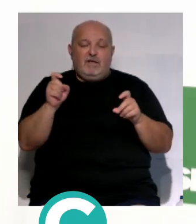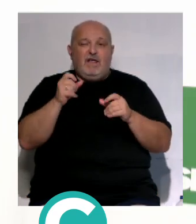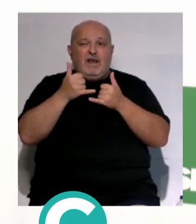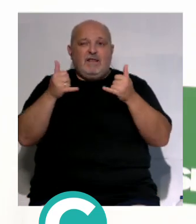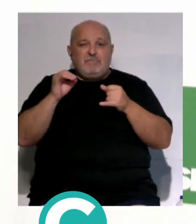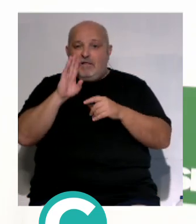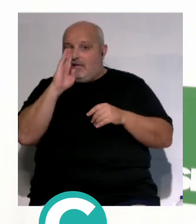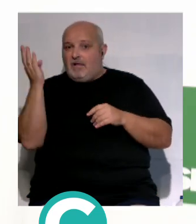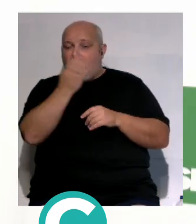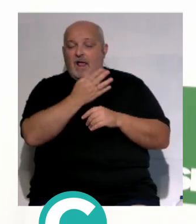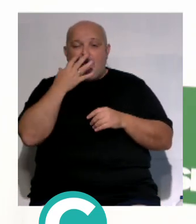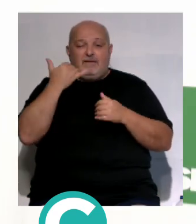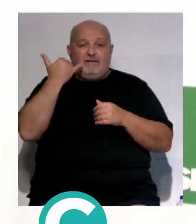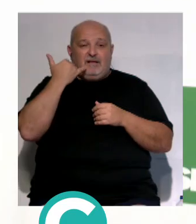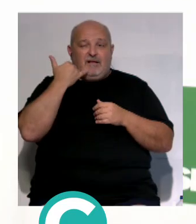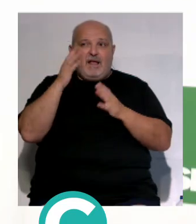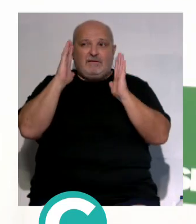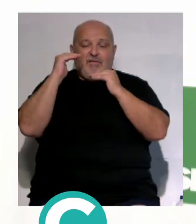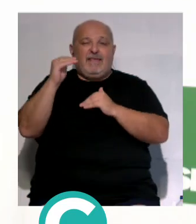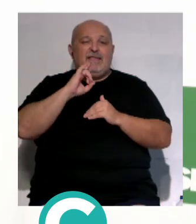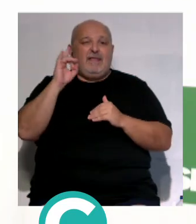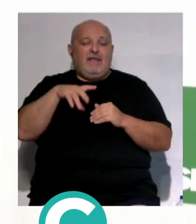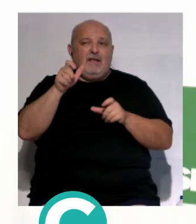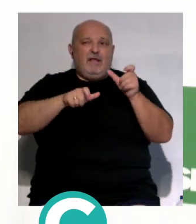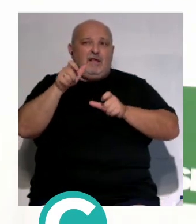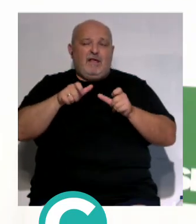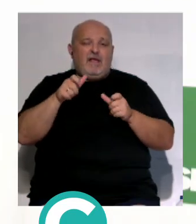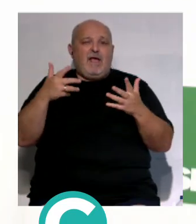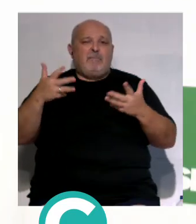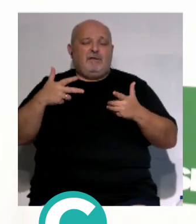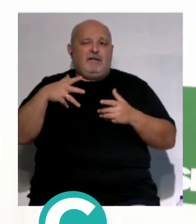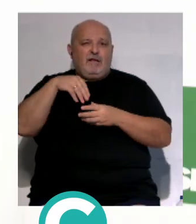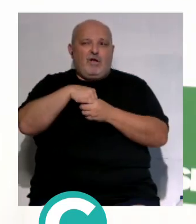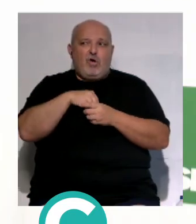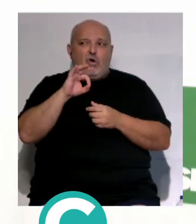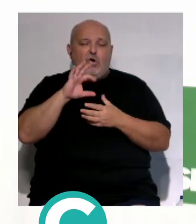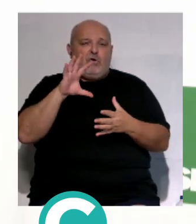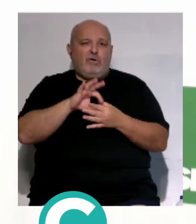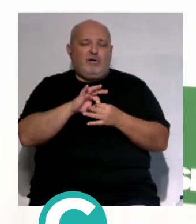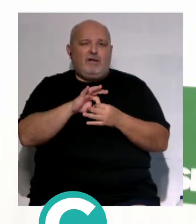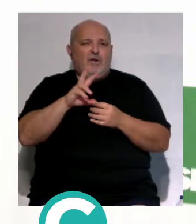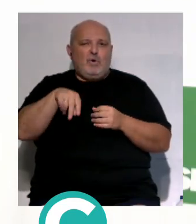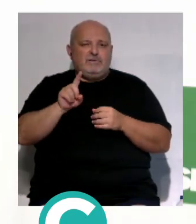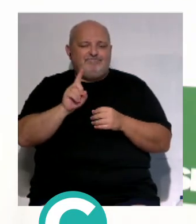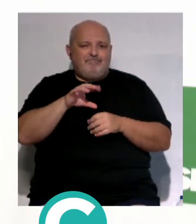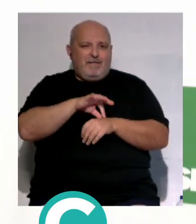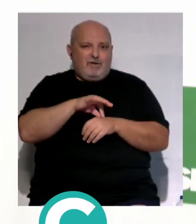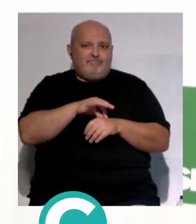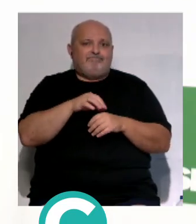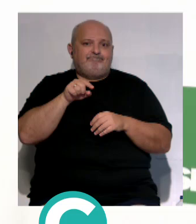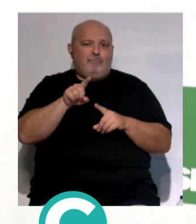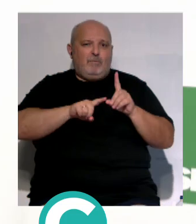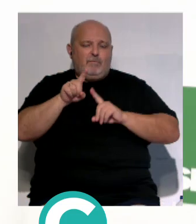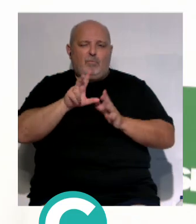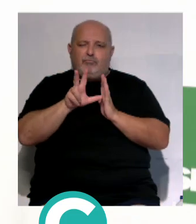específica, muchas veces el teléfono lo atiende personal administrativo de allí o personal que no es el médico. Entonces